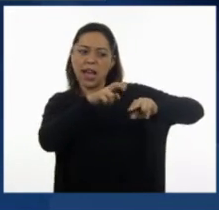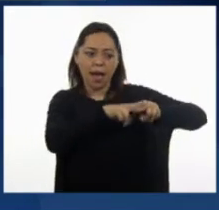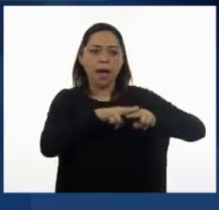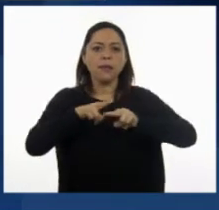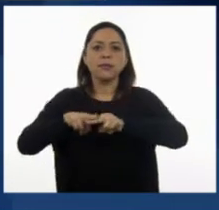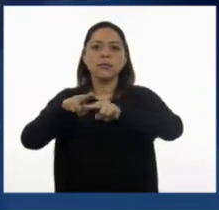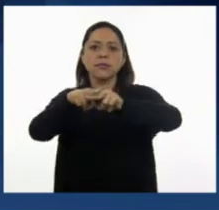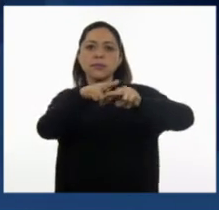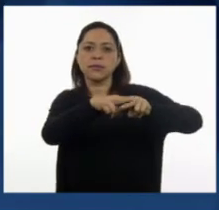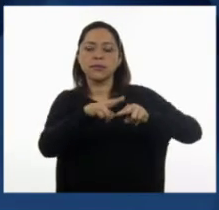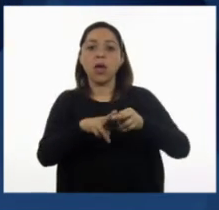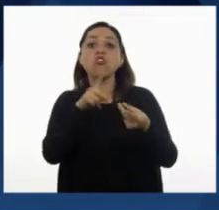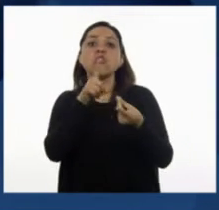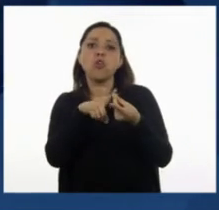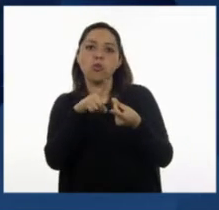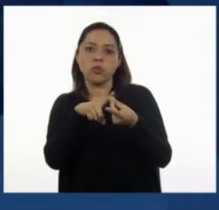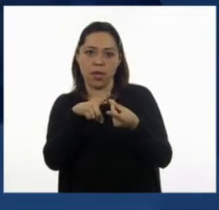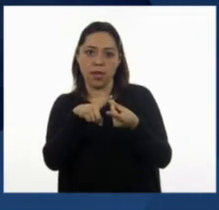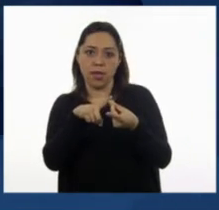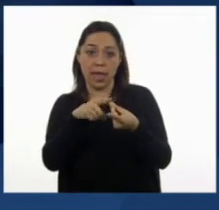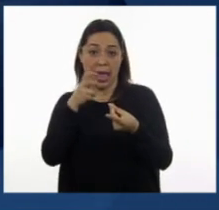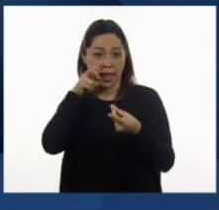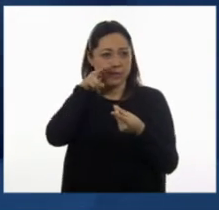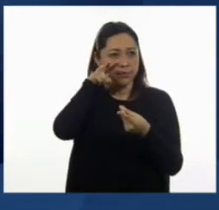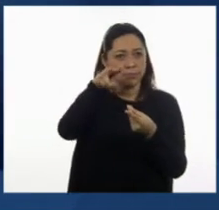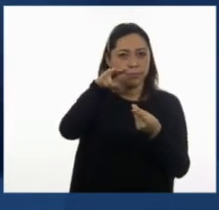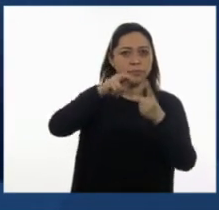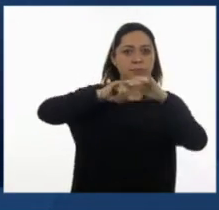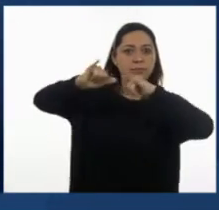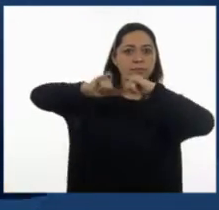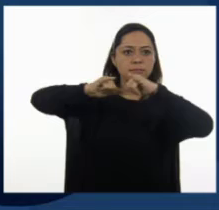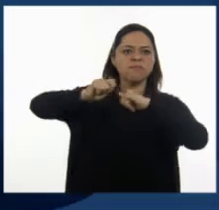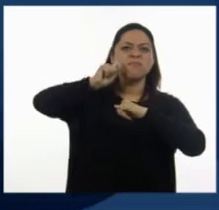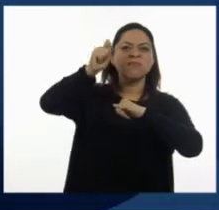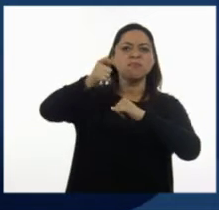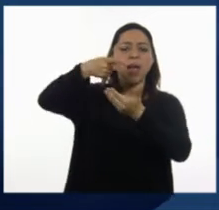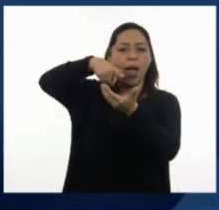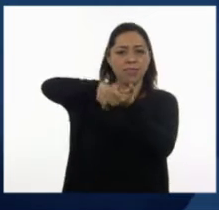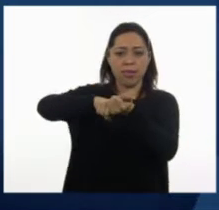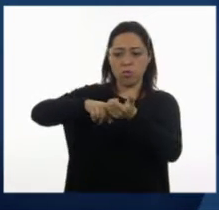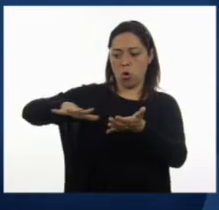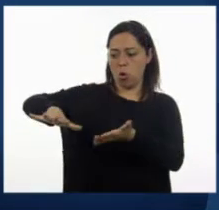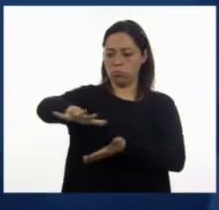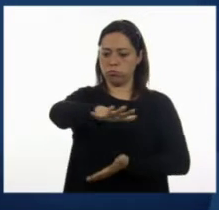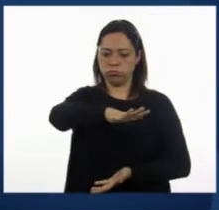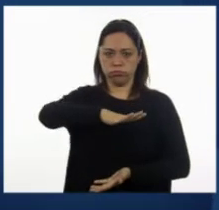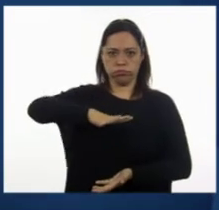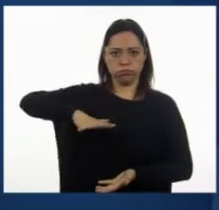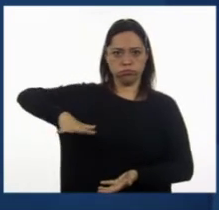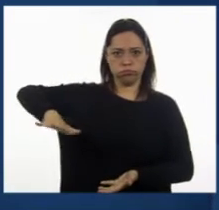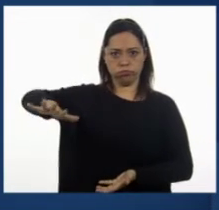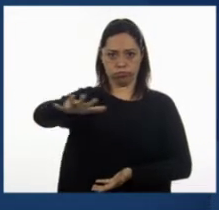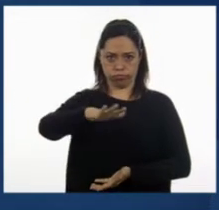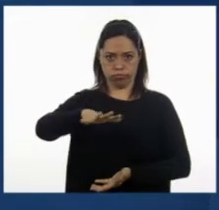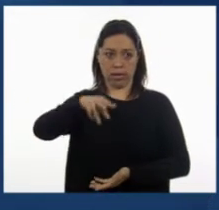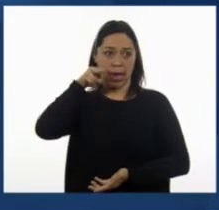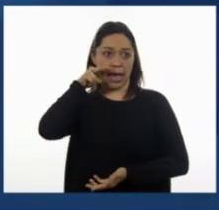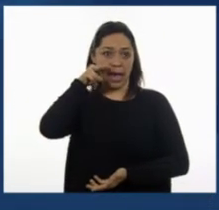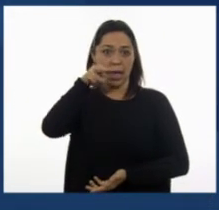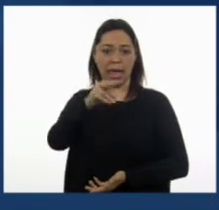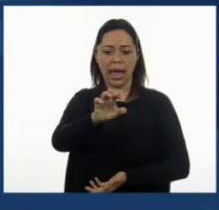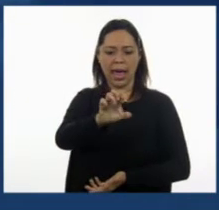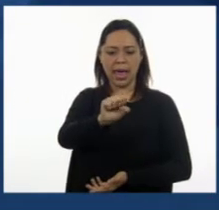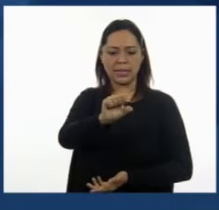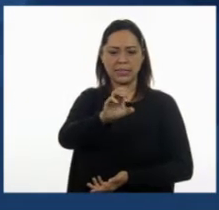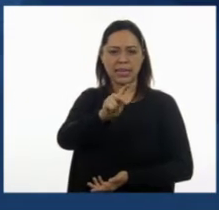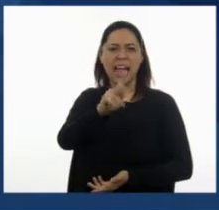En el plano de su libro podemos ver el plano de este teatro, en el que se identifica, si se ven ahí, el escenario, que es donde los